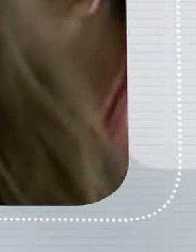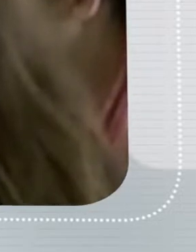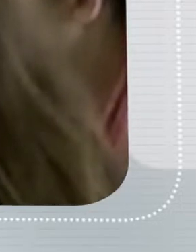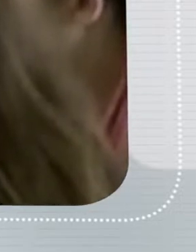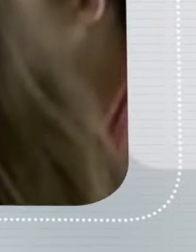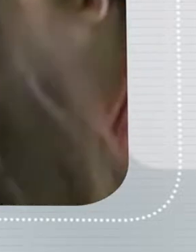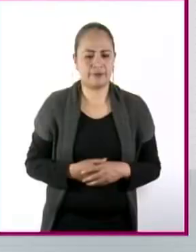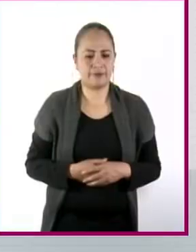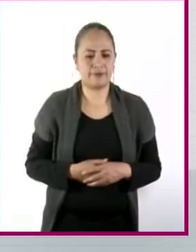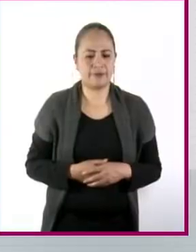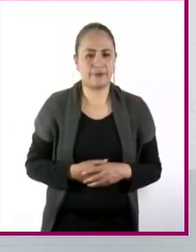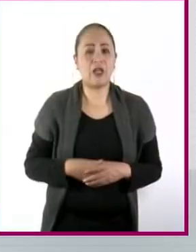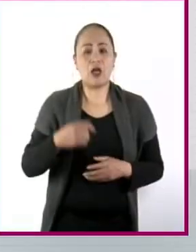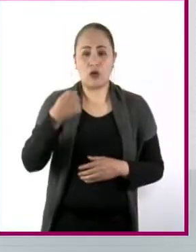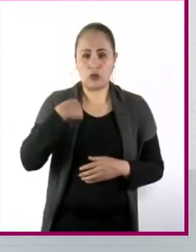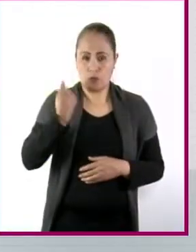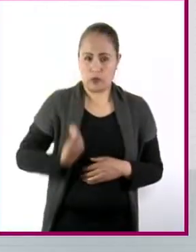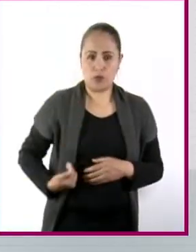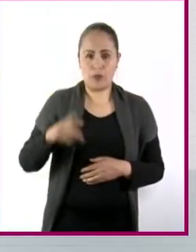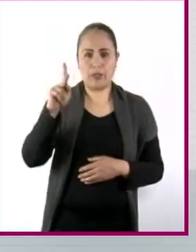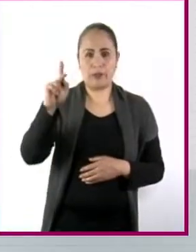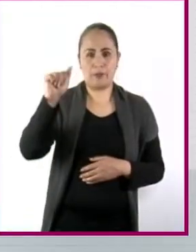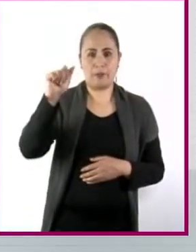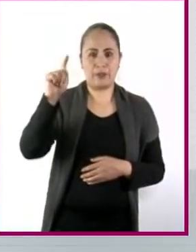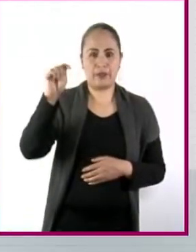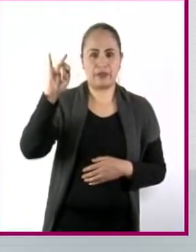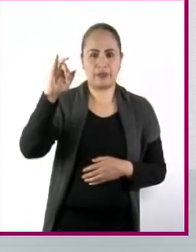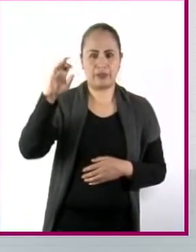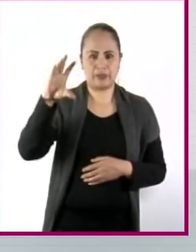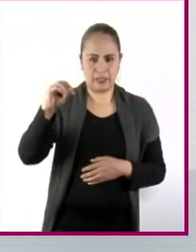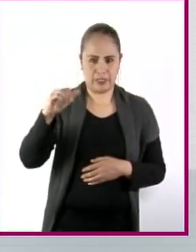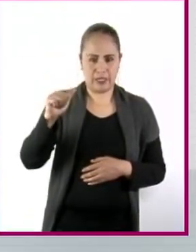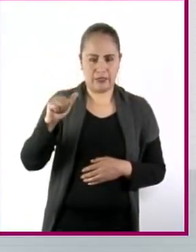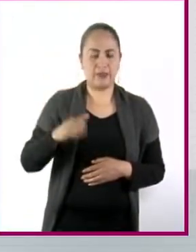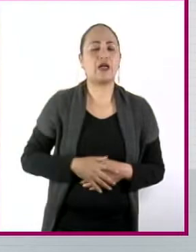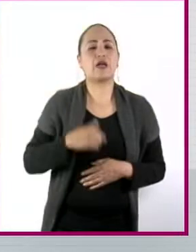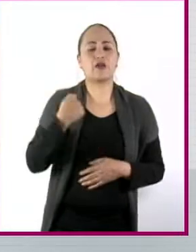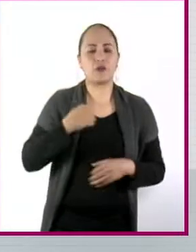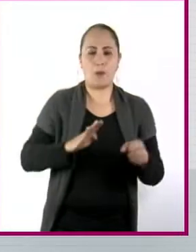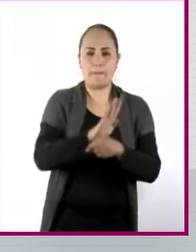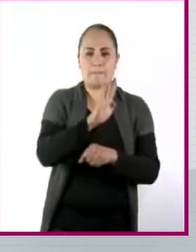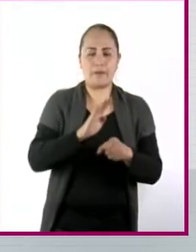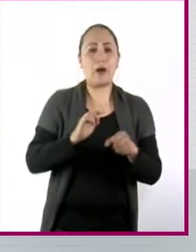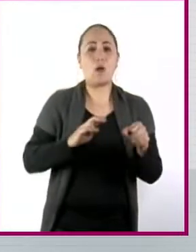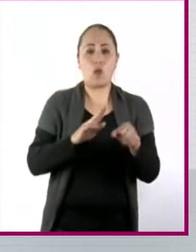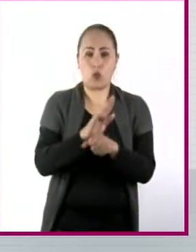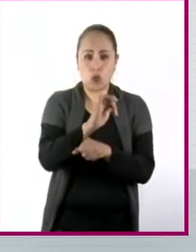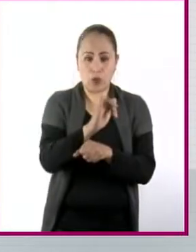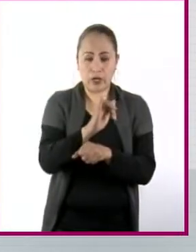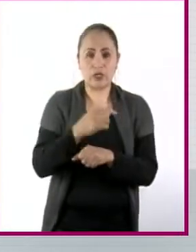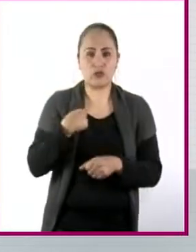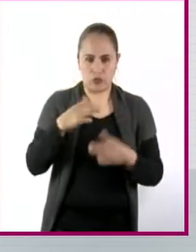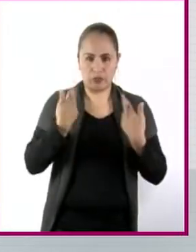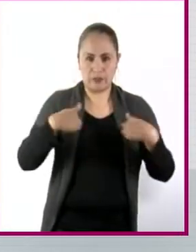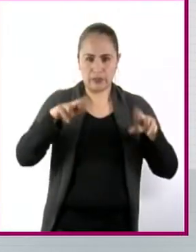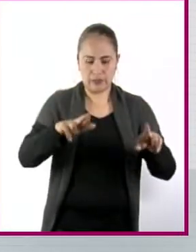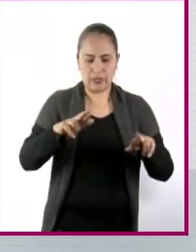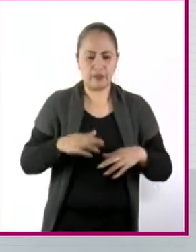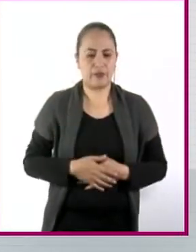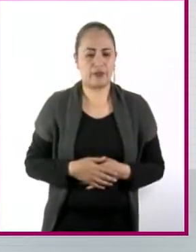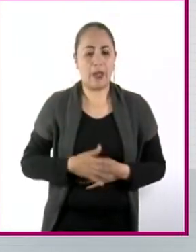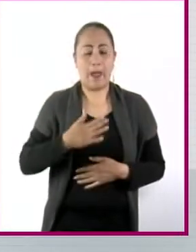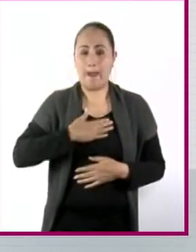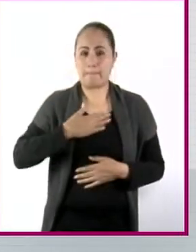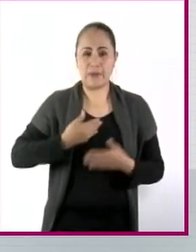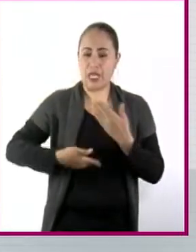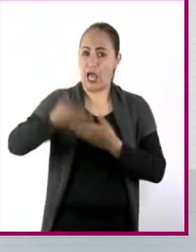Bueno, me llamo Patricia Duarte y soy de Frayventos, Río Negro, representante obviamente de Uruguay. Y para mí, a mí no me gustaba